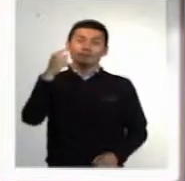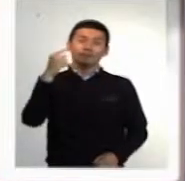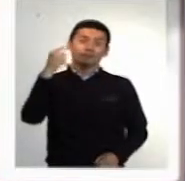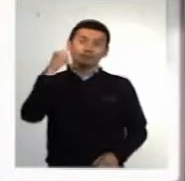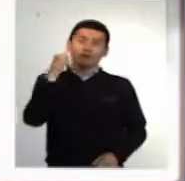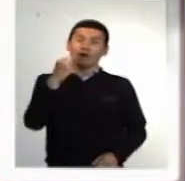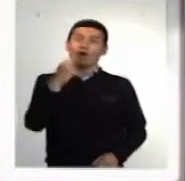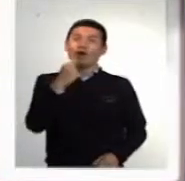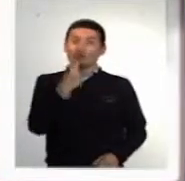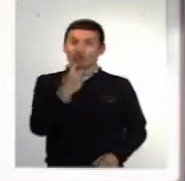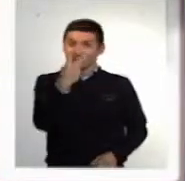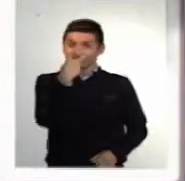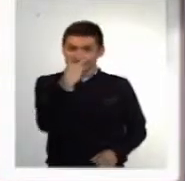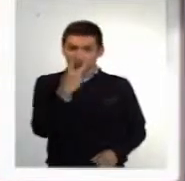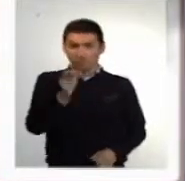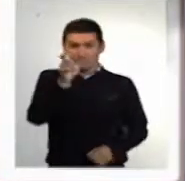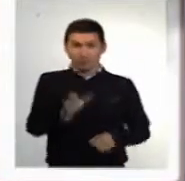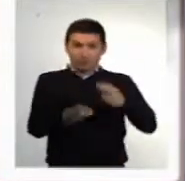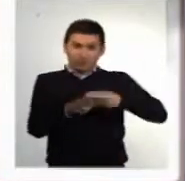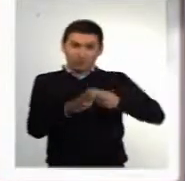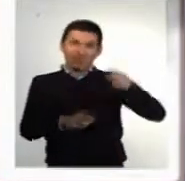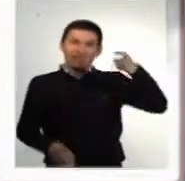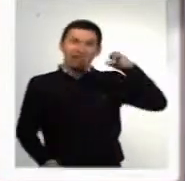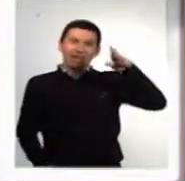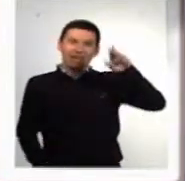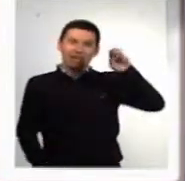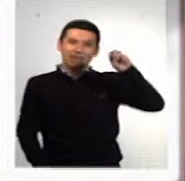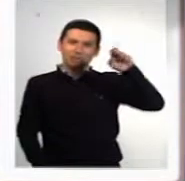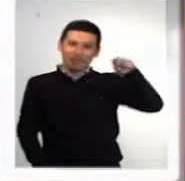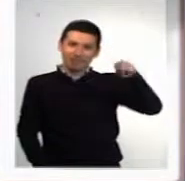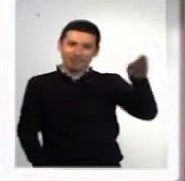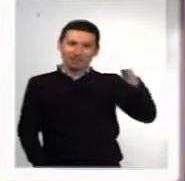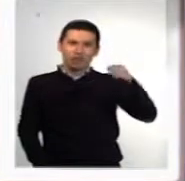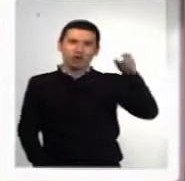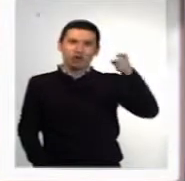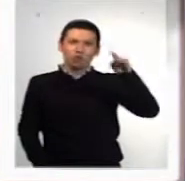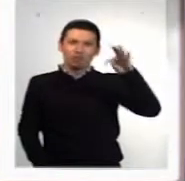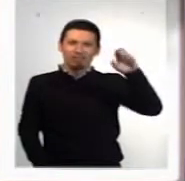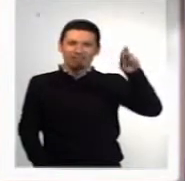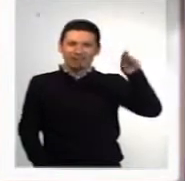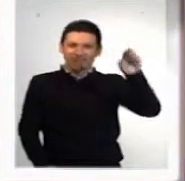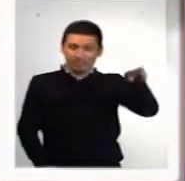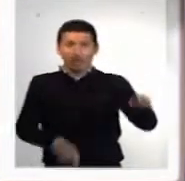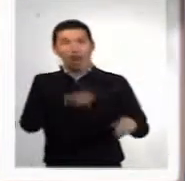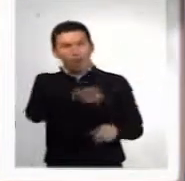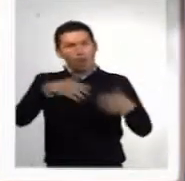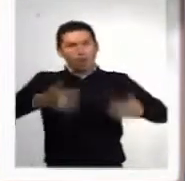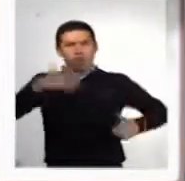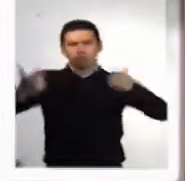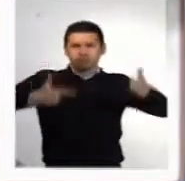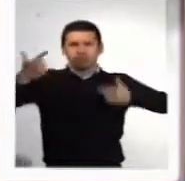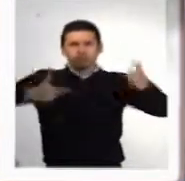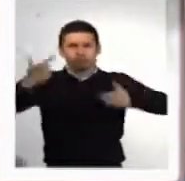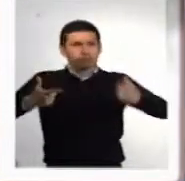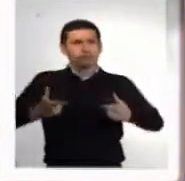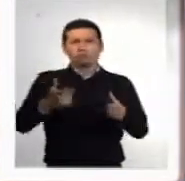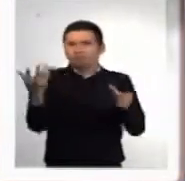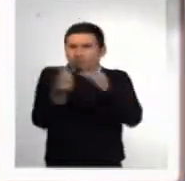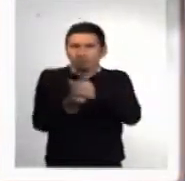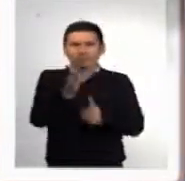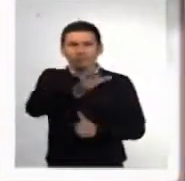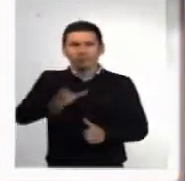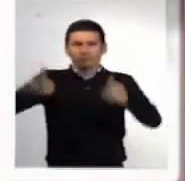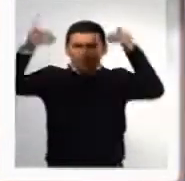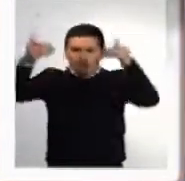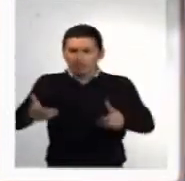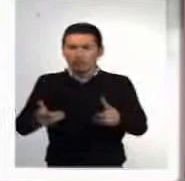con mi nuevo amigo Germán Guerrero Gutiérrez, uno de los máximos representantes por la lucha en la inclusión social de las personas